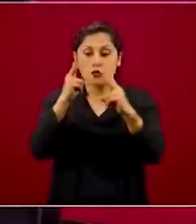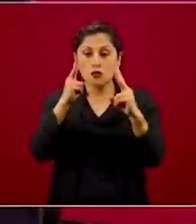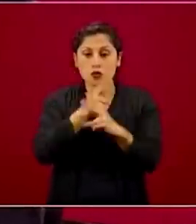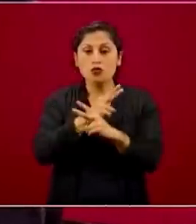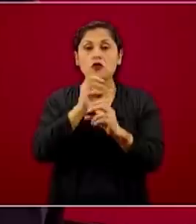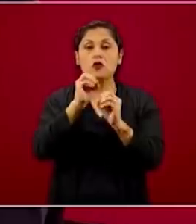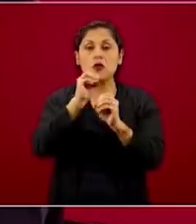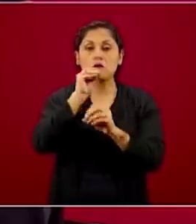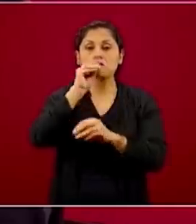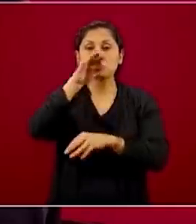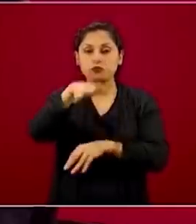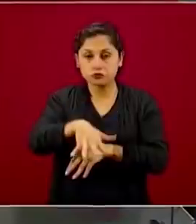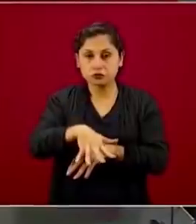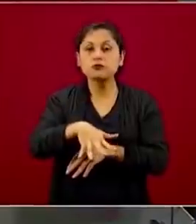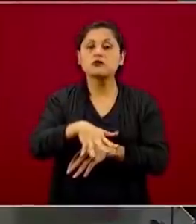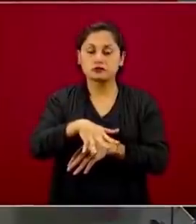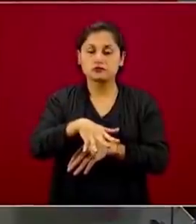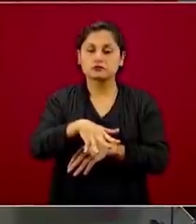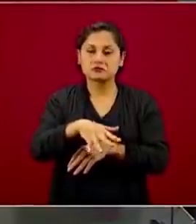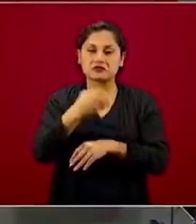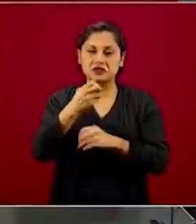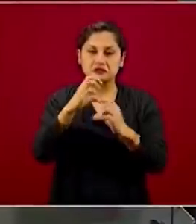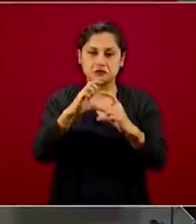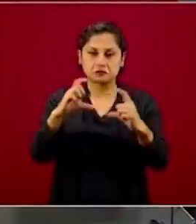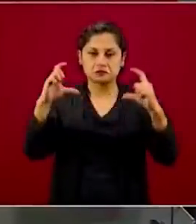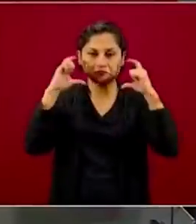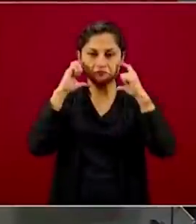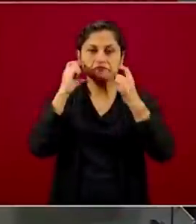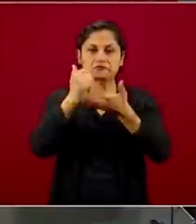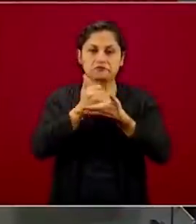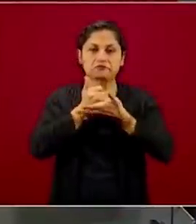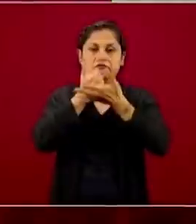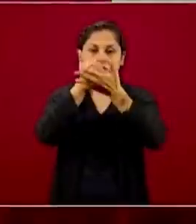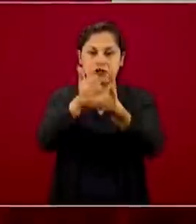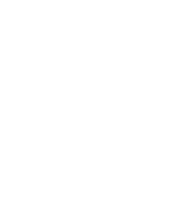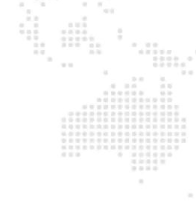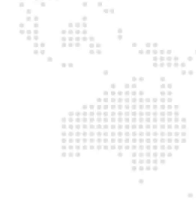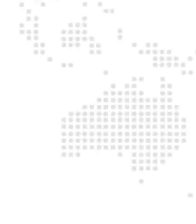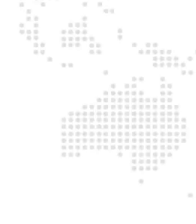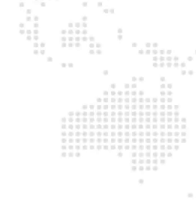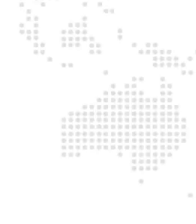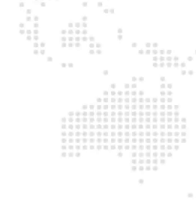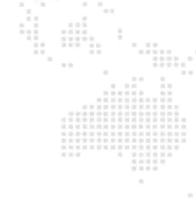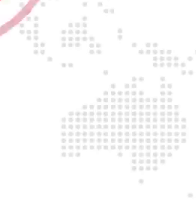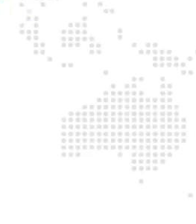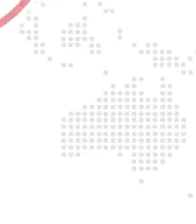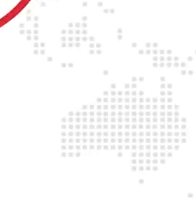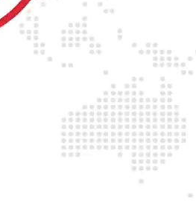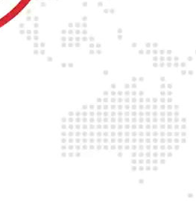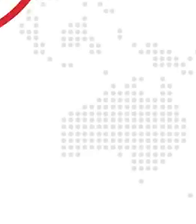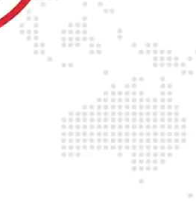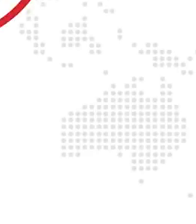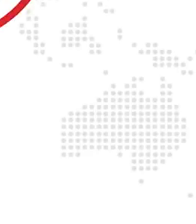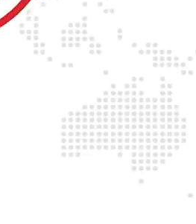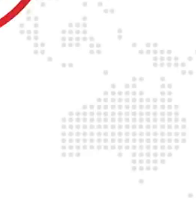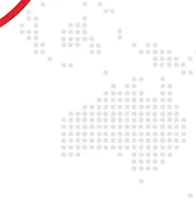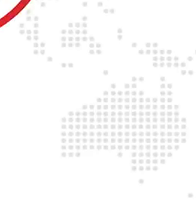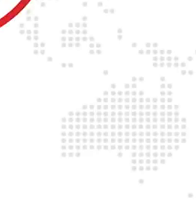usa. Entonces, hasta ahí vamos bien, el cubrebocas puede retener. ¡Gracias! ¡Gracias! ¡Gracias!